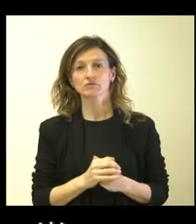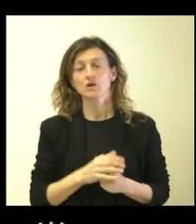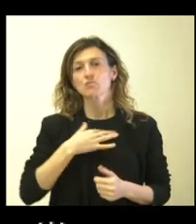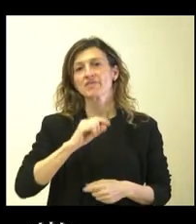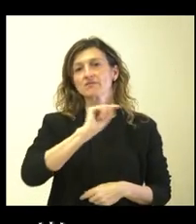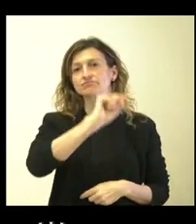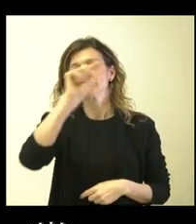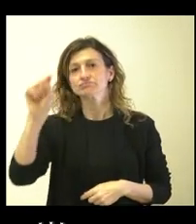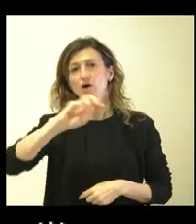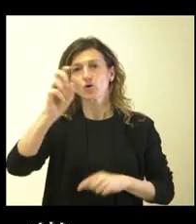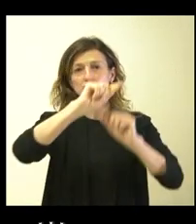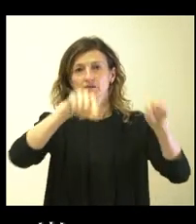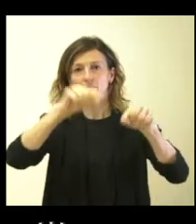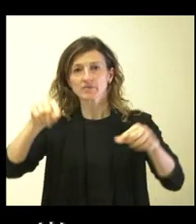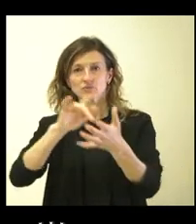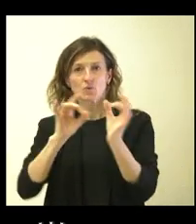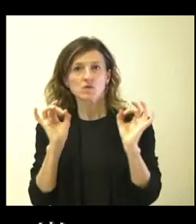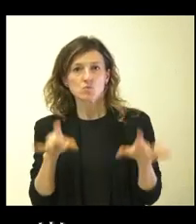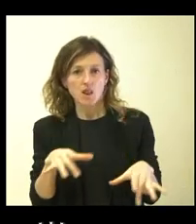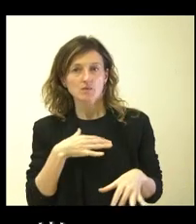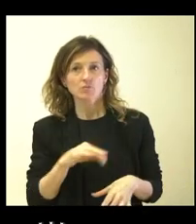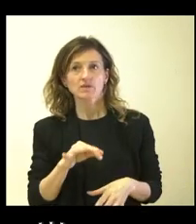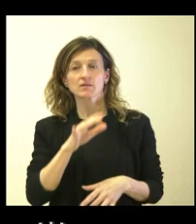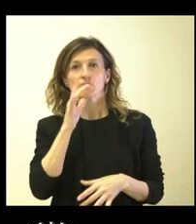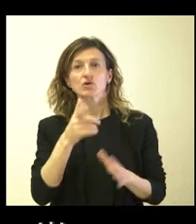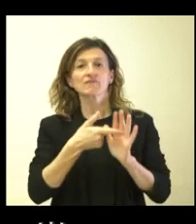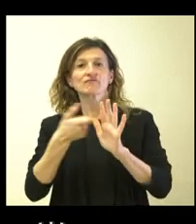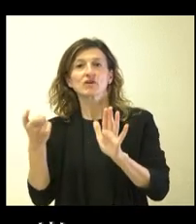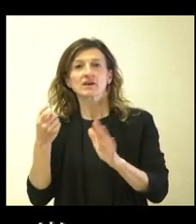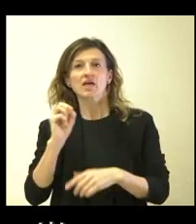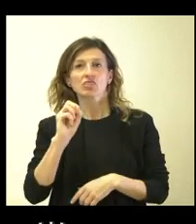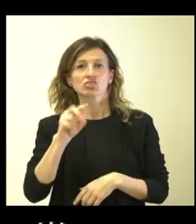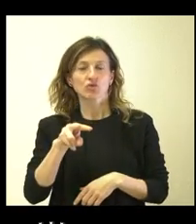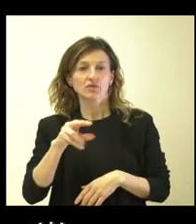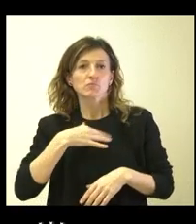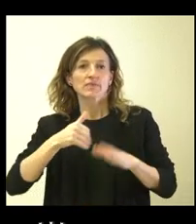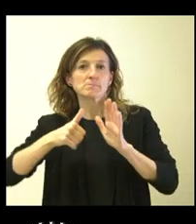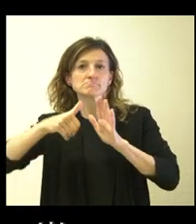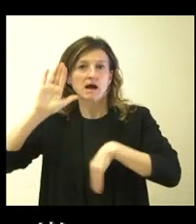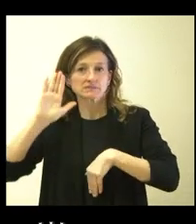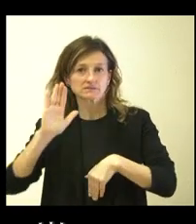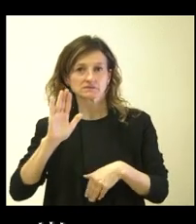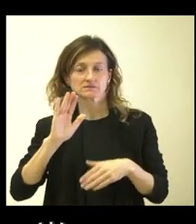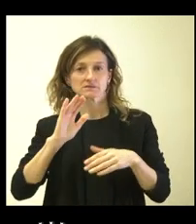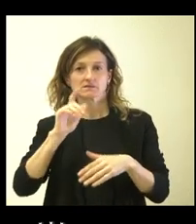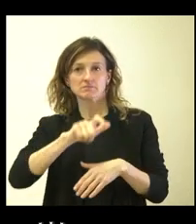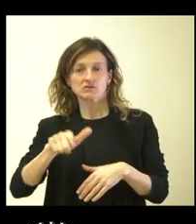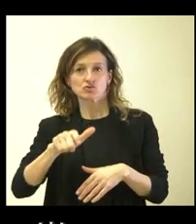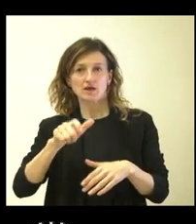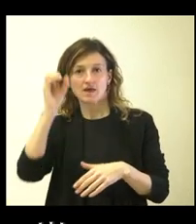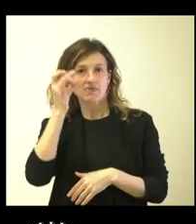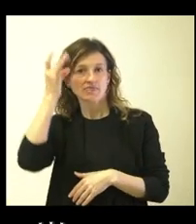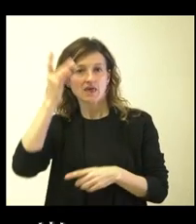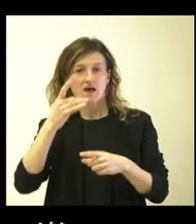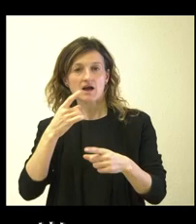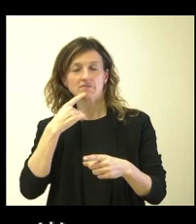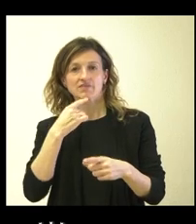en otras provincias de la comunidad, dejando fuera aproximadamente a una docena, posiblemente más de una docena, de manifestaciones del mismo tipo que